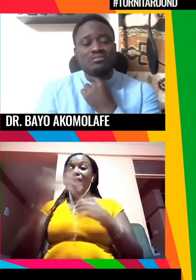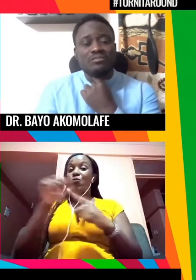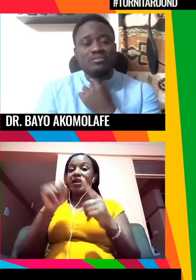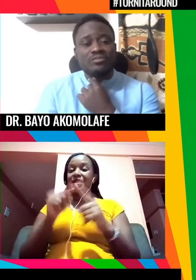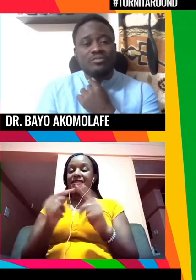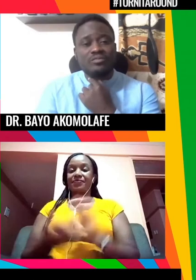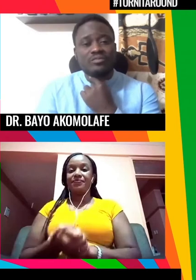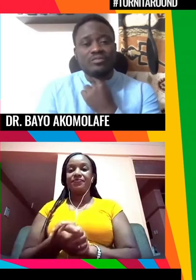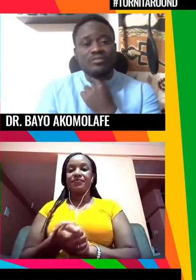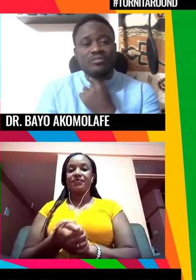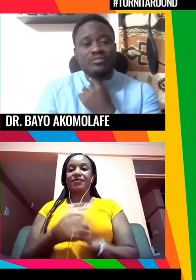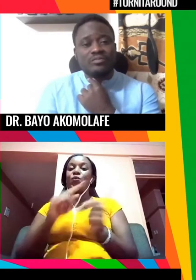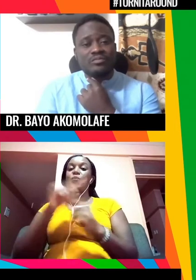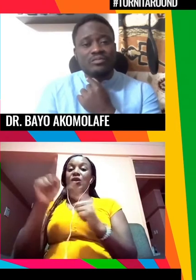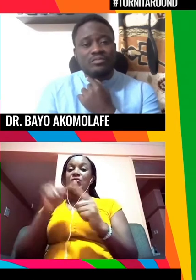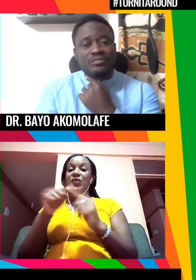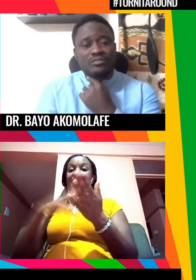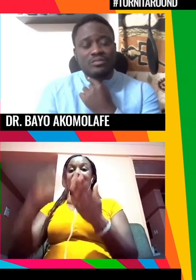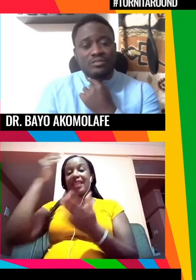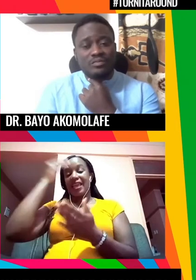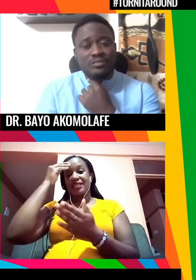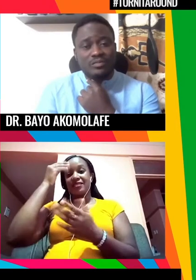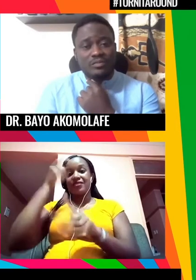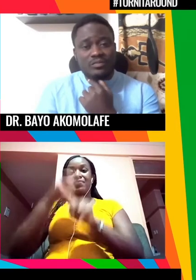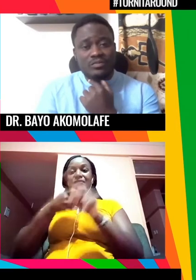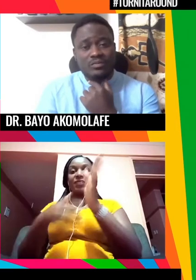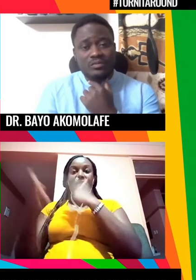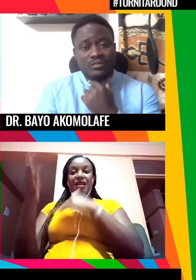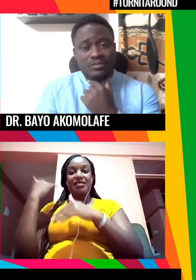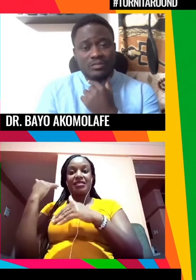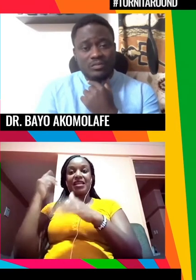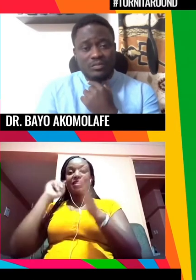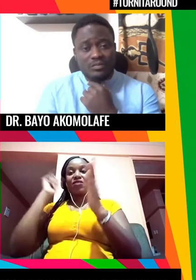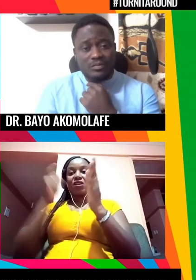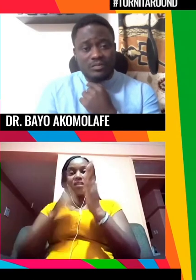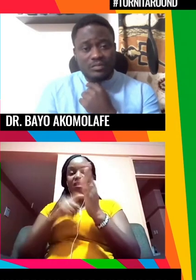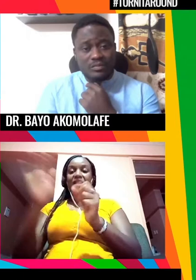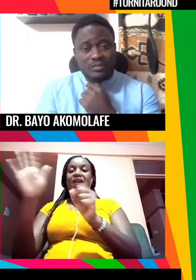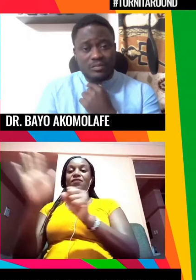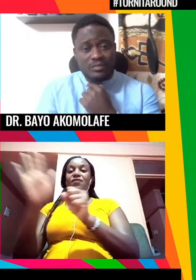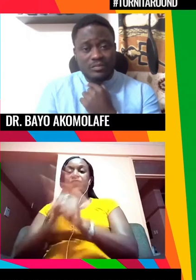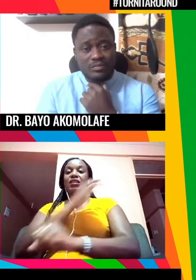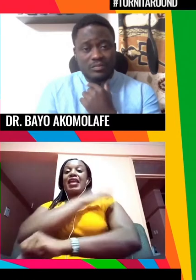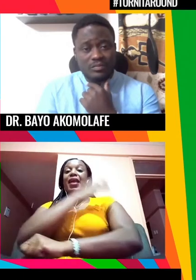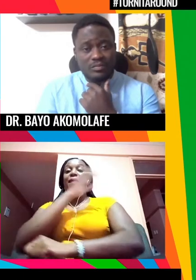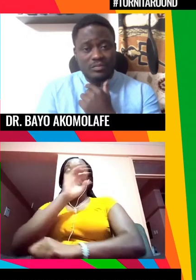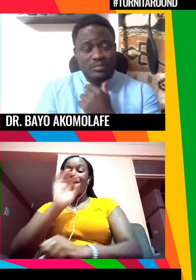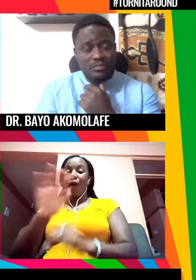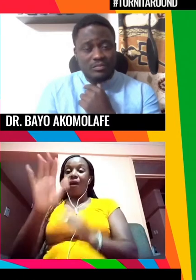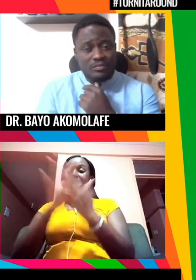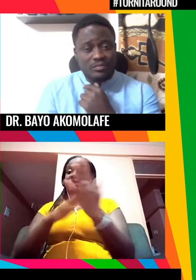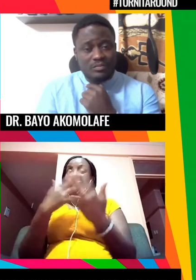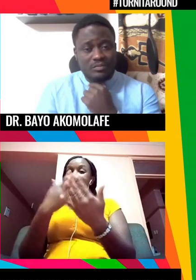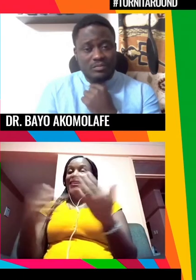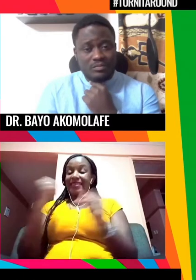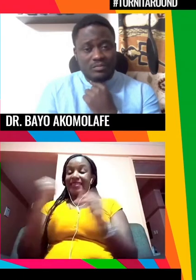aprendamos nuestro pasado y reconozcamos que una red con recursos y empoderada